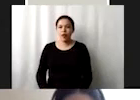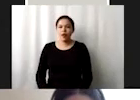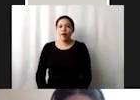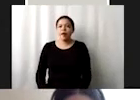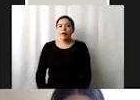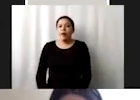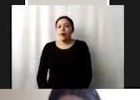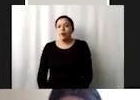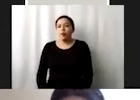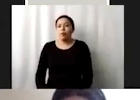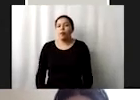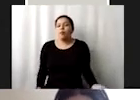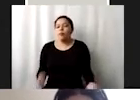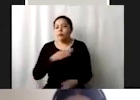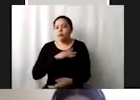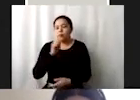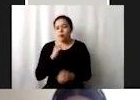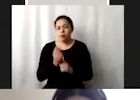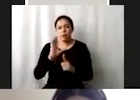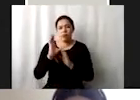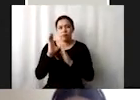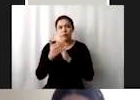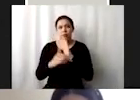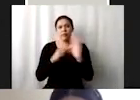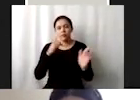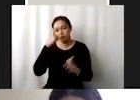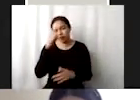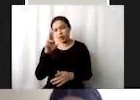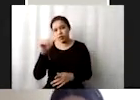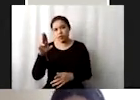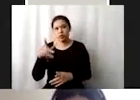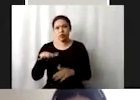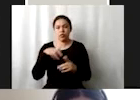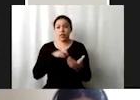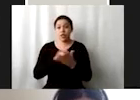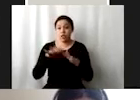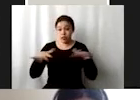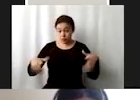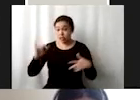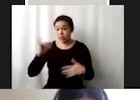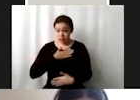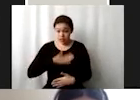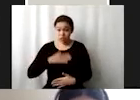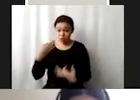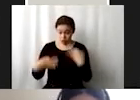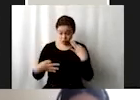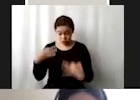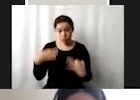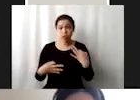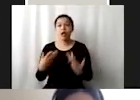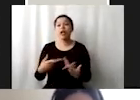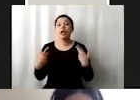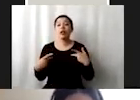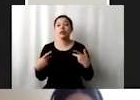bueno también hay una convención específica de la ONU sobre el derecho del mar que sí es jurídica y que sí se espera que los países